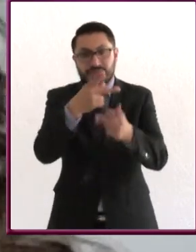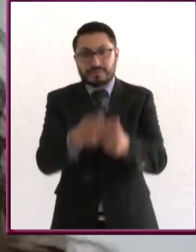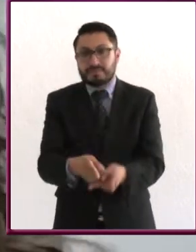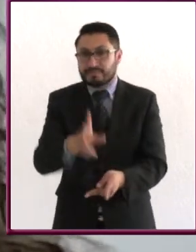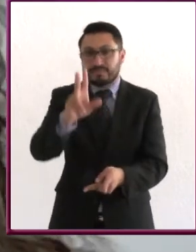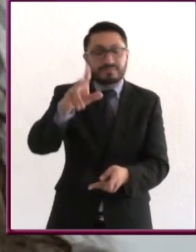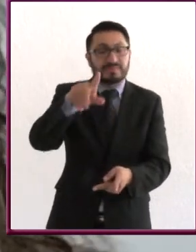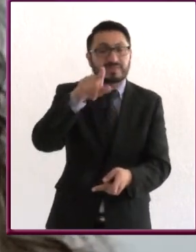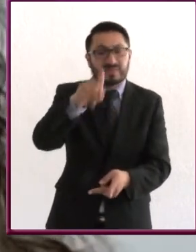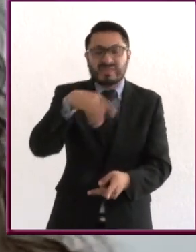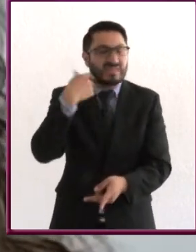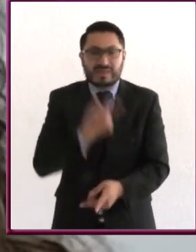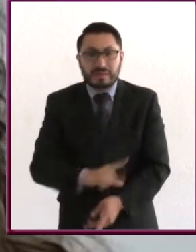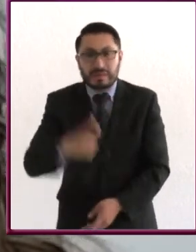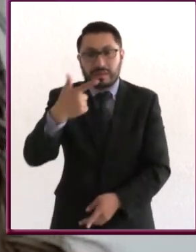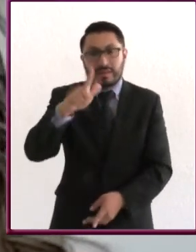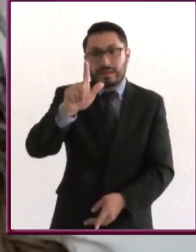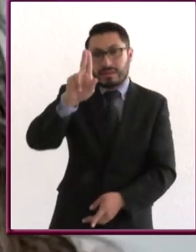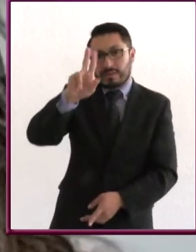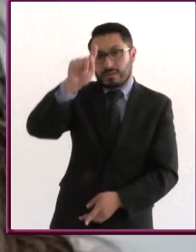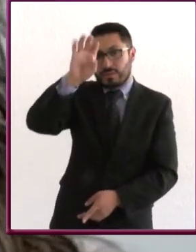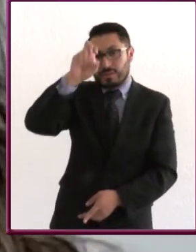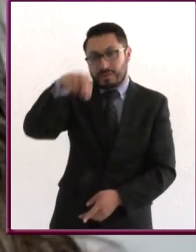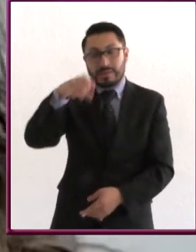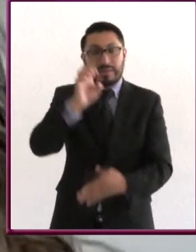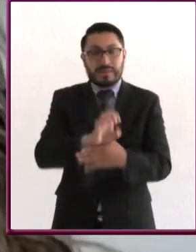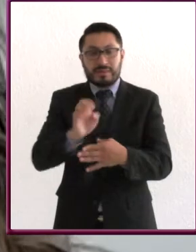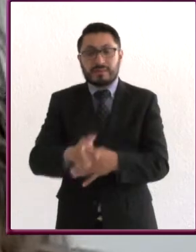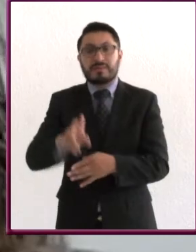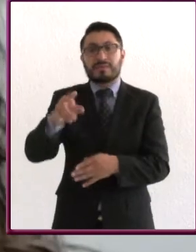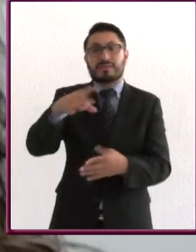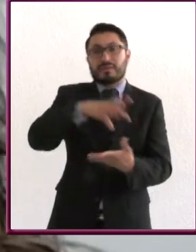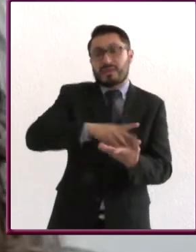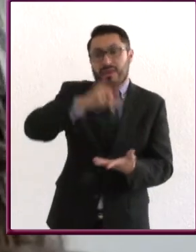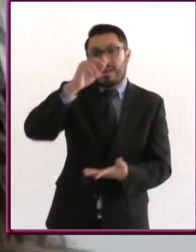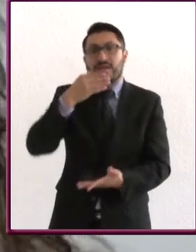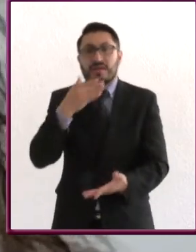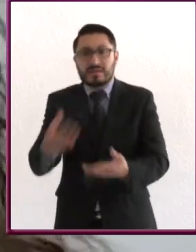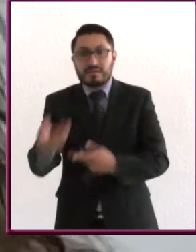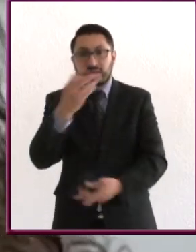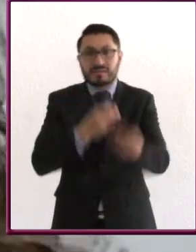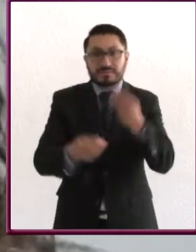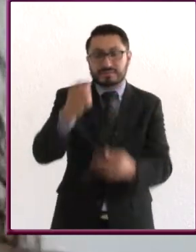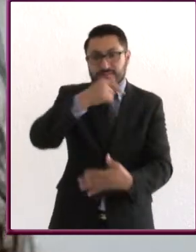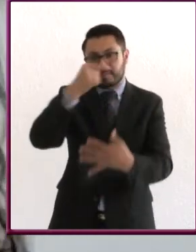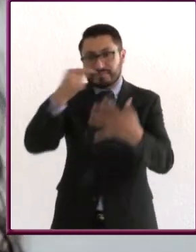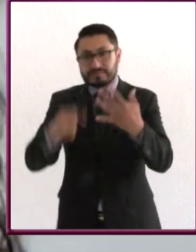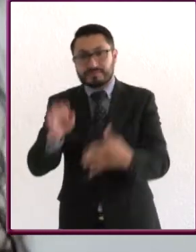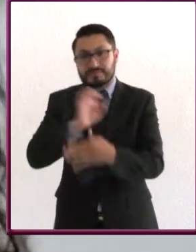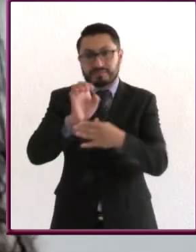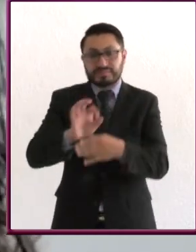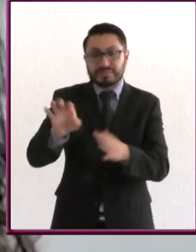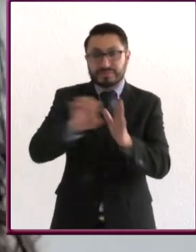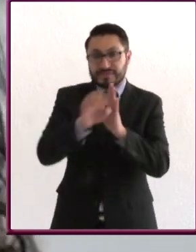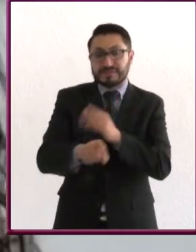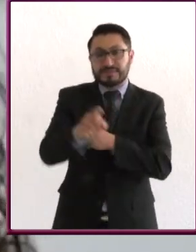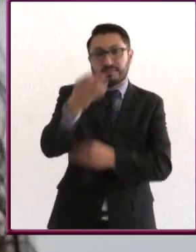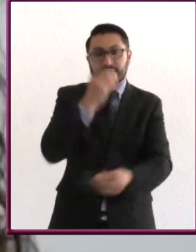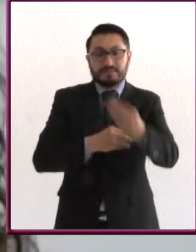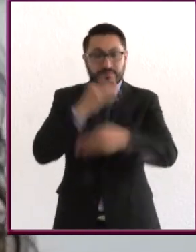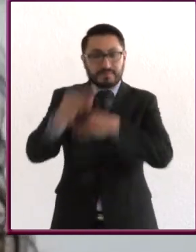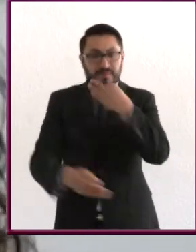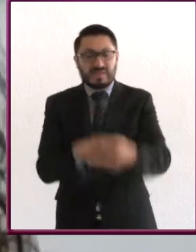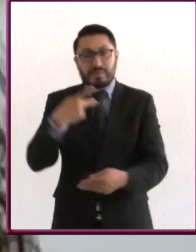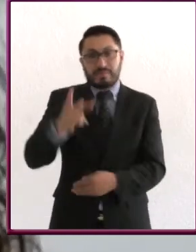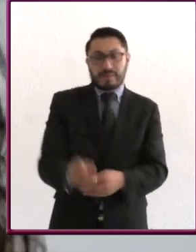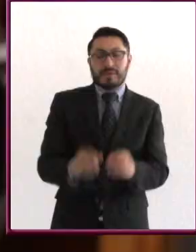gluten, no tienen por qué caerte malos, las harinas y así, entonces bueno, vamos a ir viendo que podemos comer de todo en